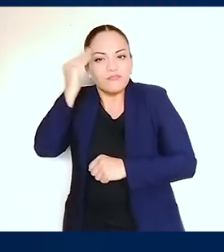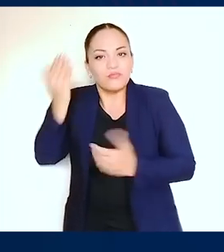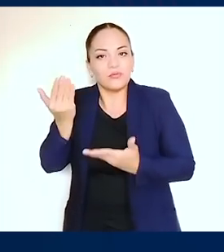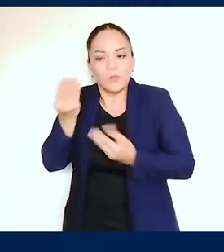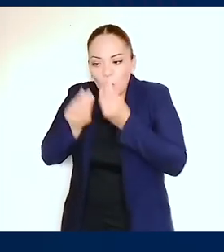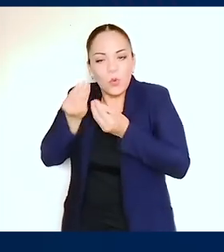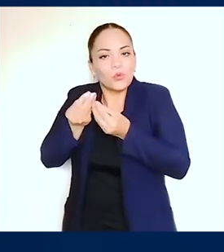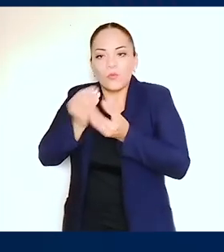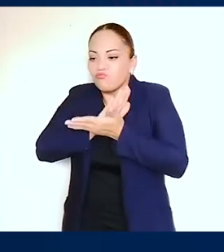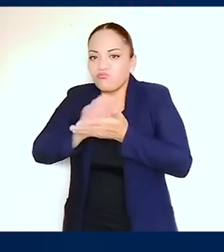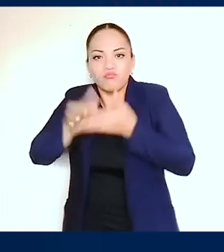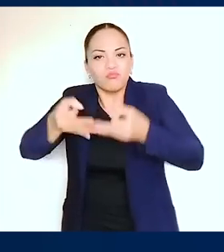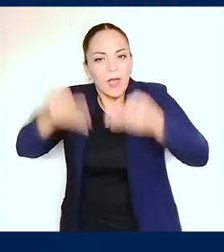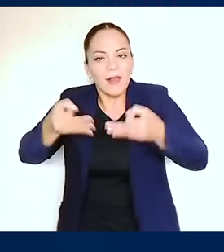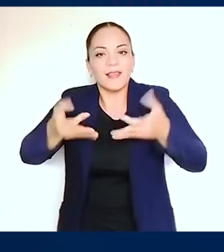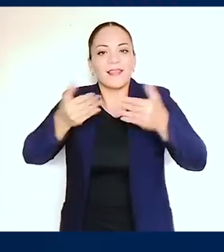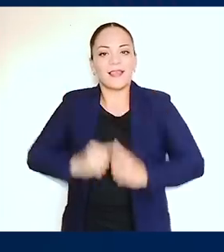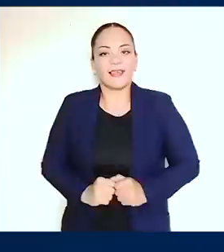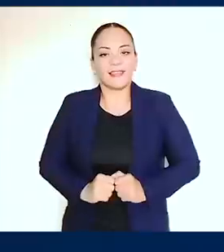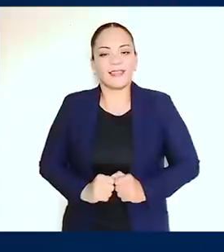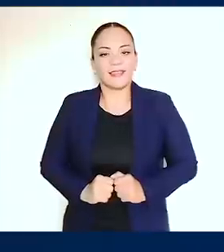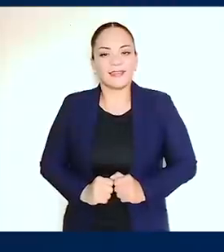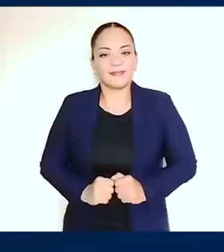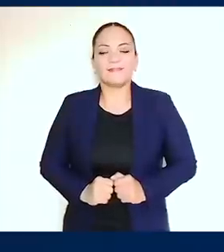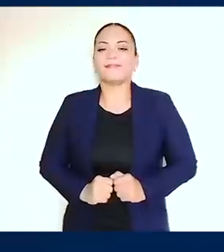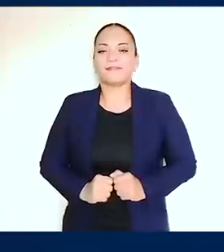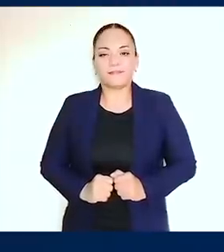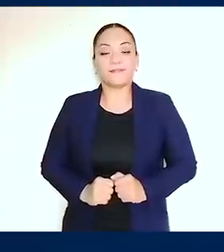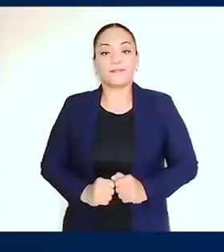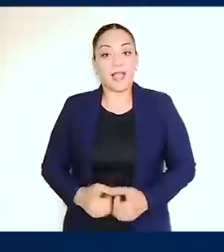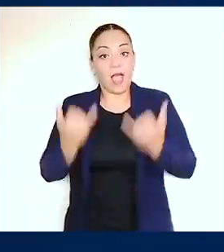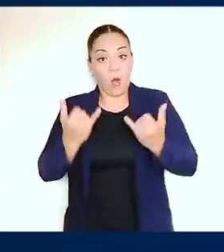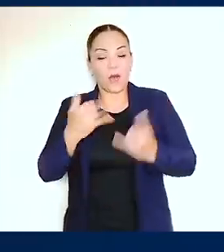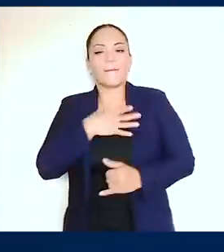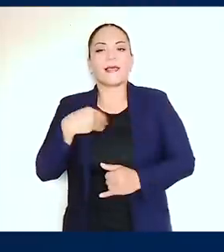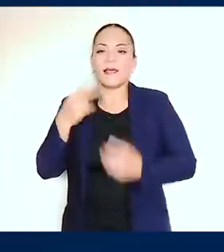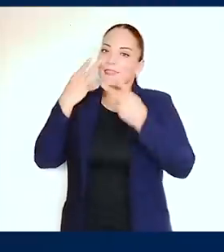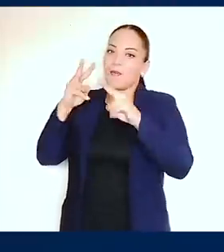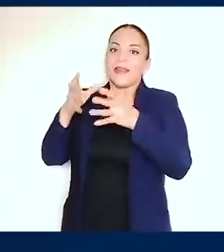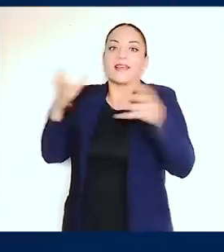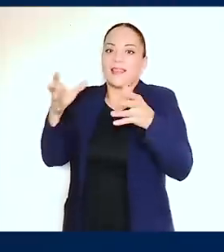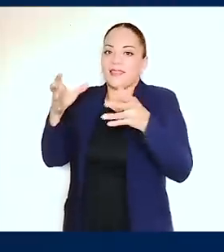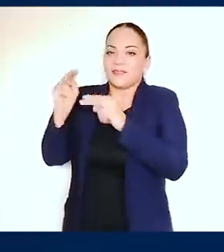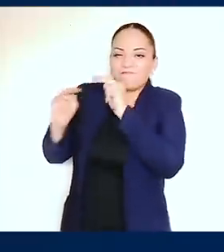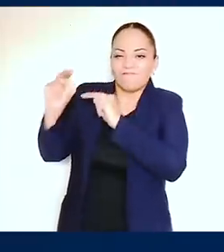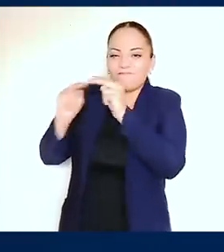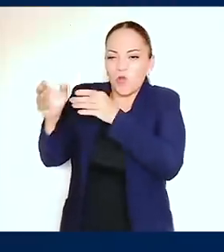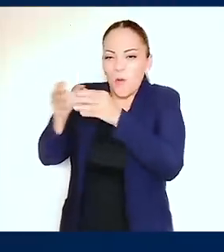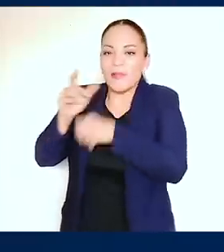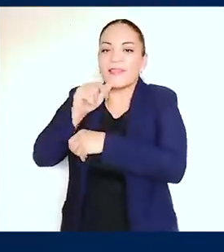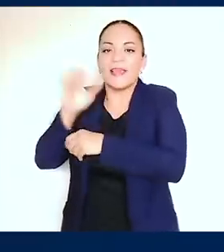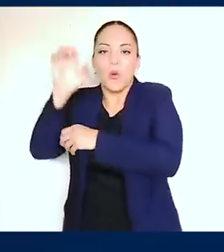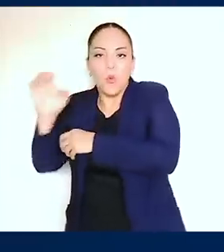exportábamos productos de calidad. Me encanta oír a nuestros grandes socios comerciales, Europa y